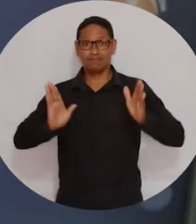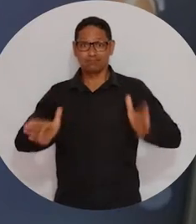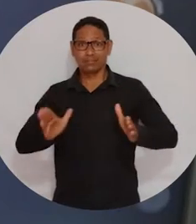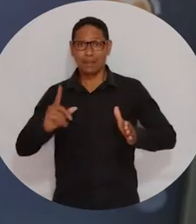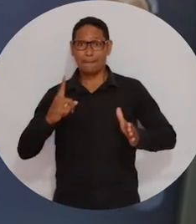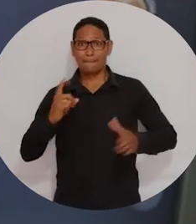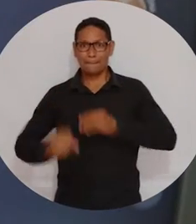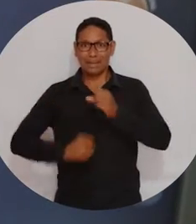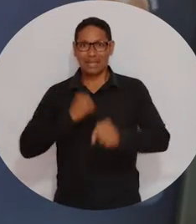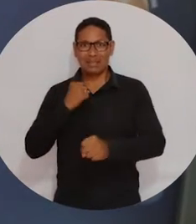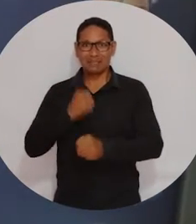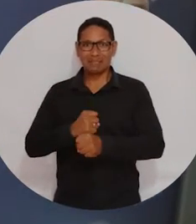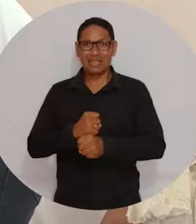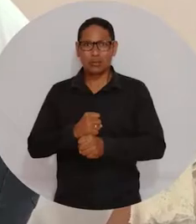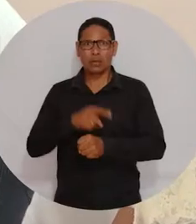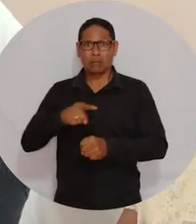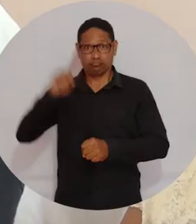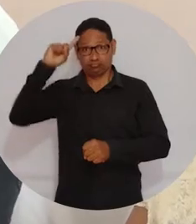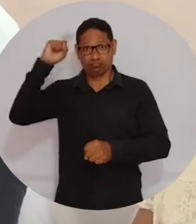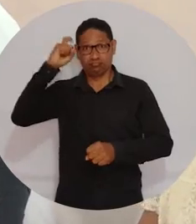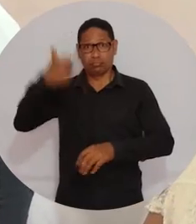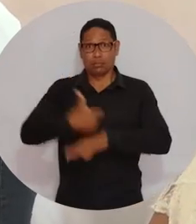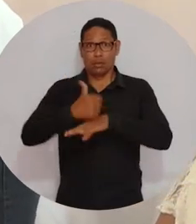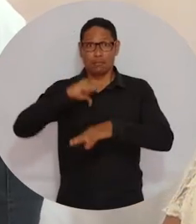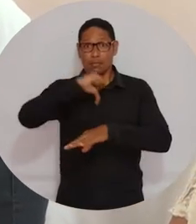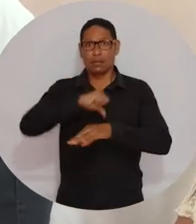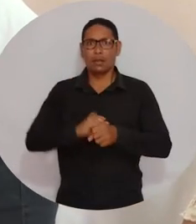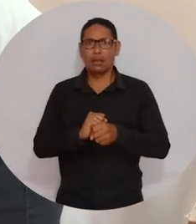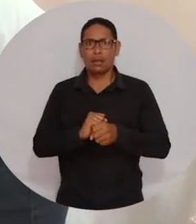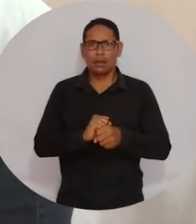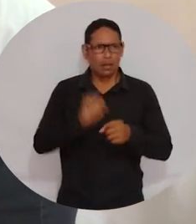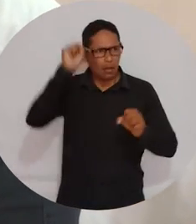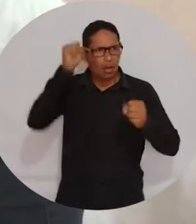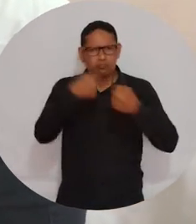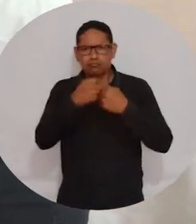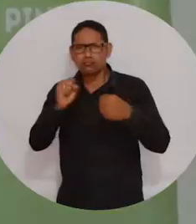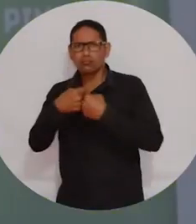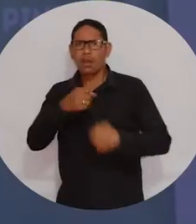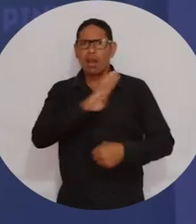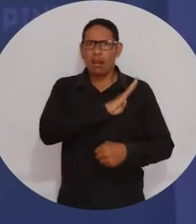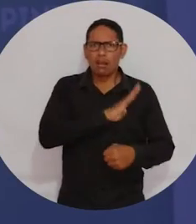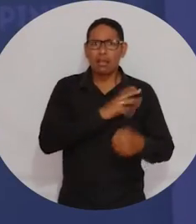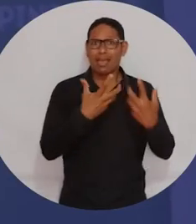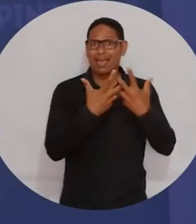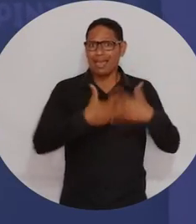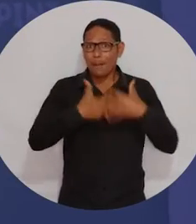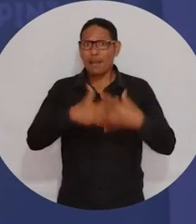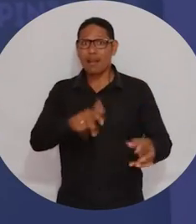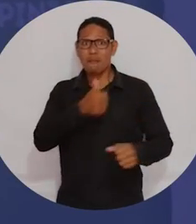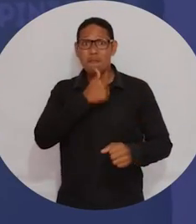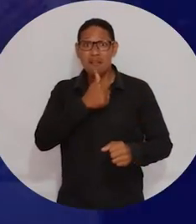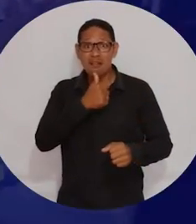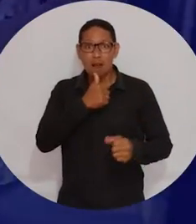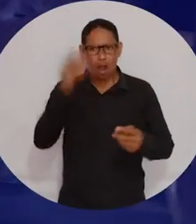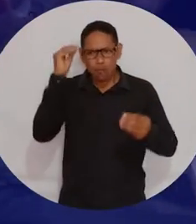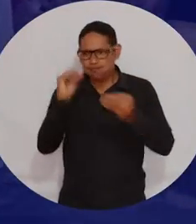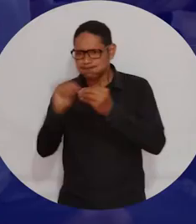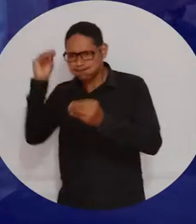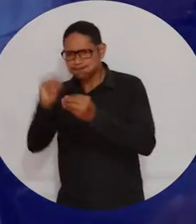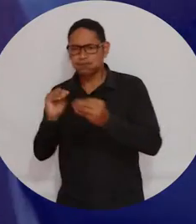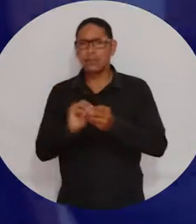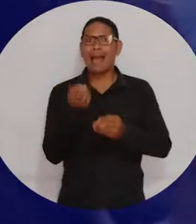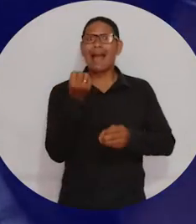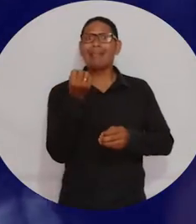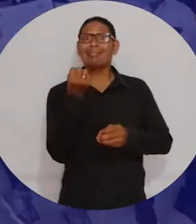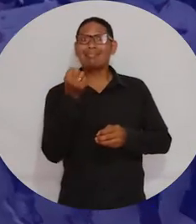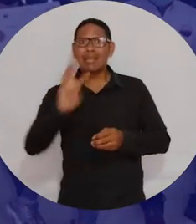de gestión del segundo periodo de gobierno del doctor Pablo Vera Salazar, se suscribieron convenios con alcaldías y empresas privadas que permitieron la